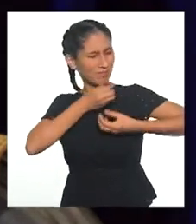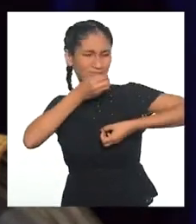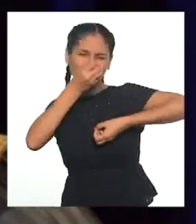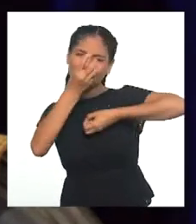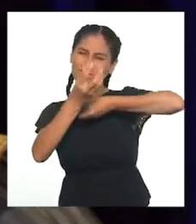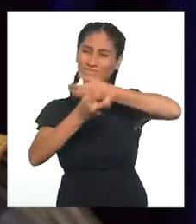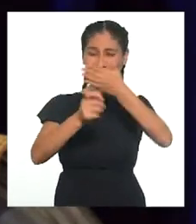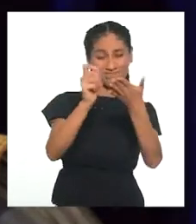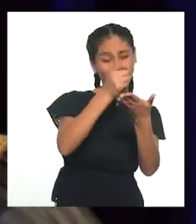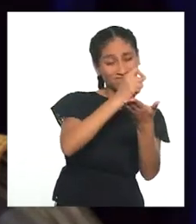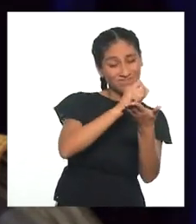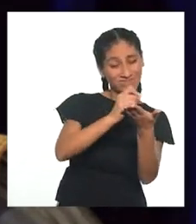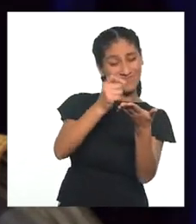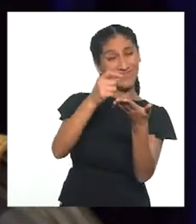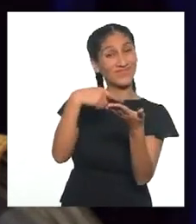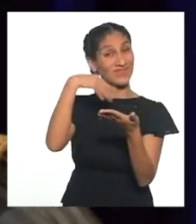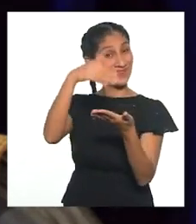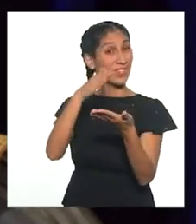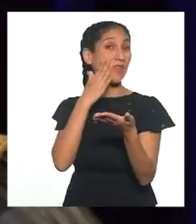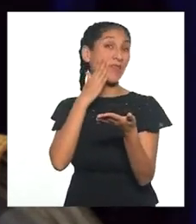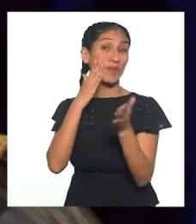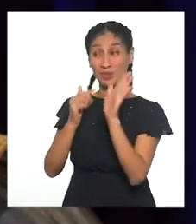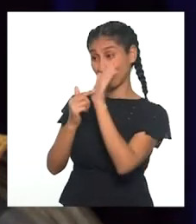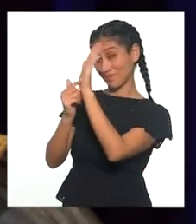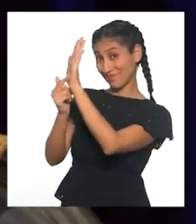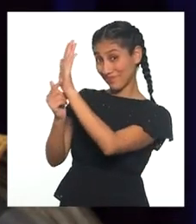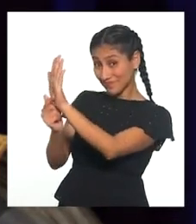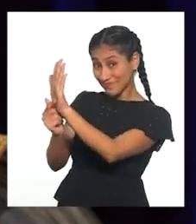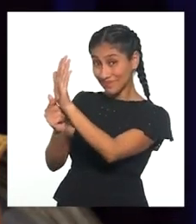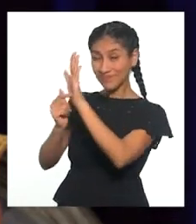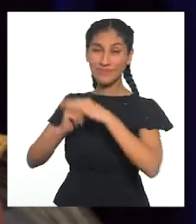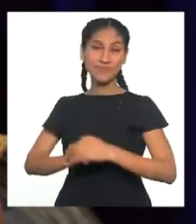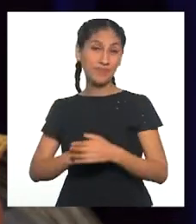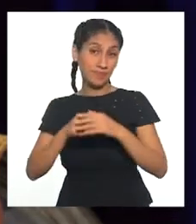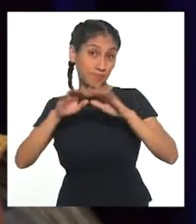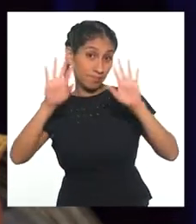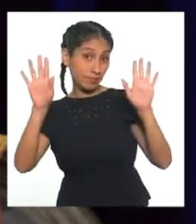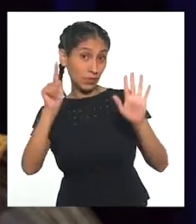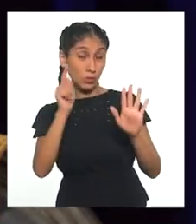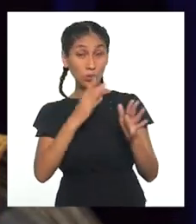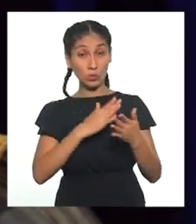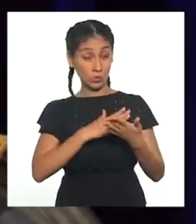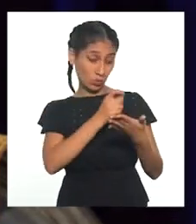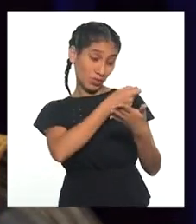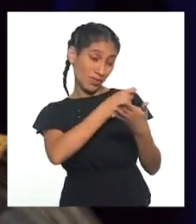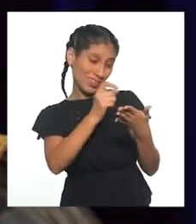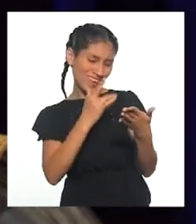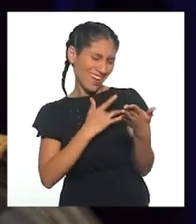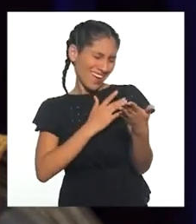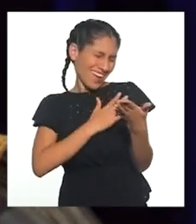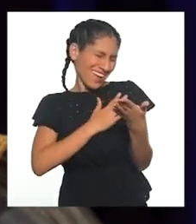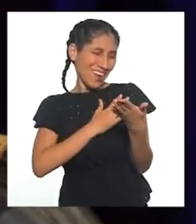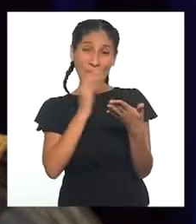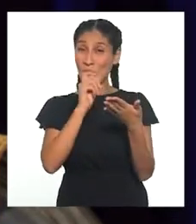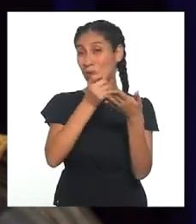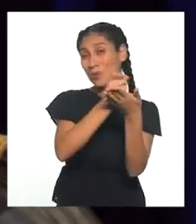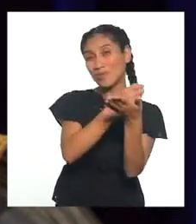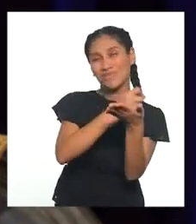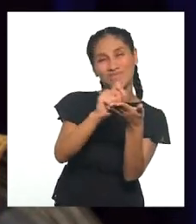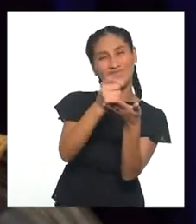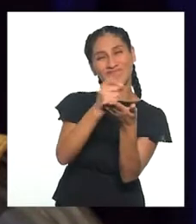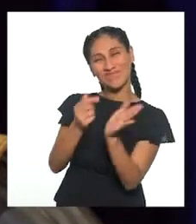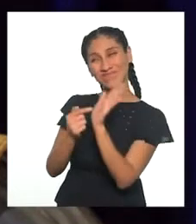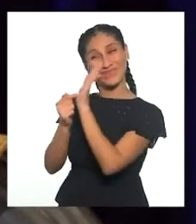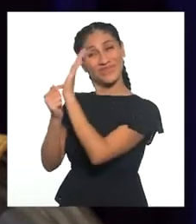hecho con su propia creatividad en su día? Puede ser un poema, una carta, hacer algo por ella,